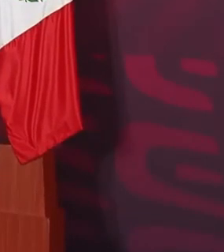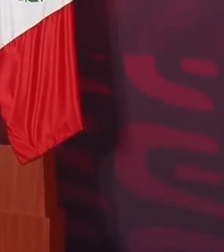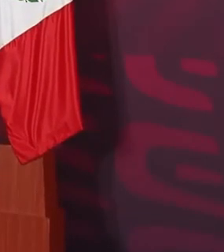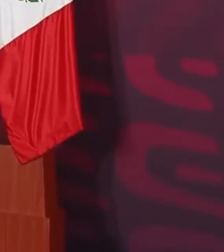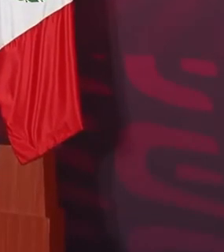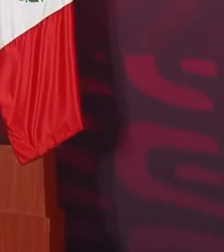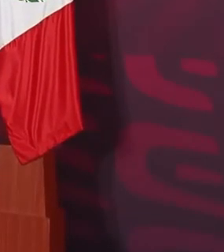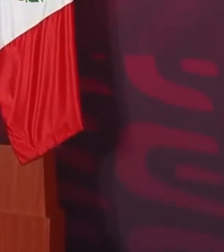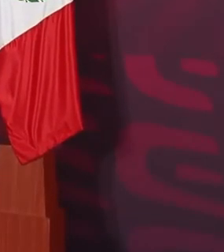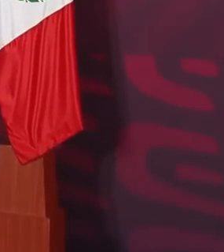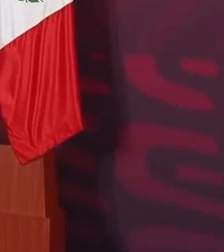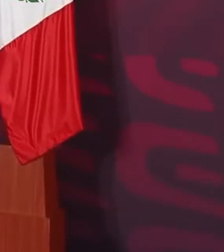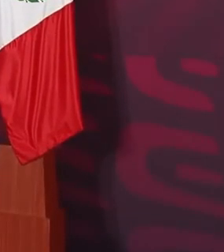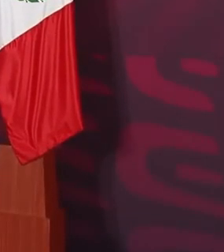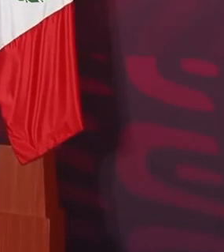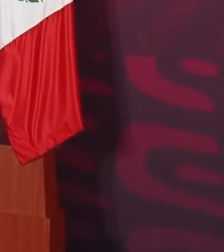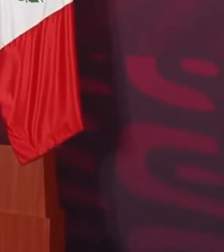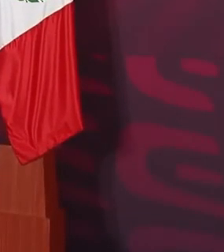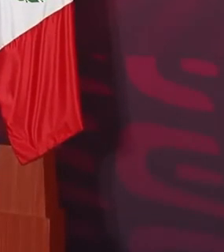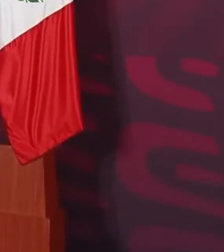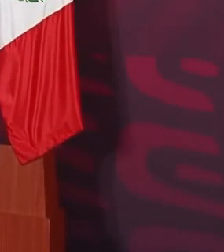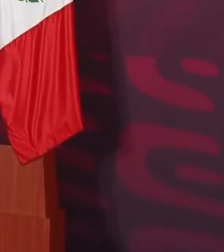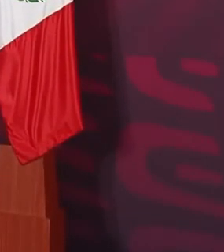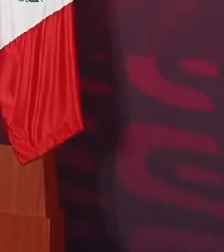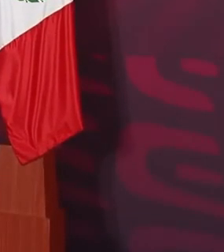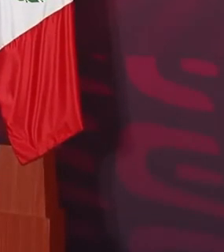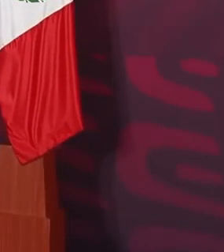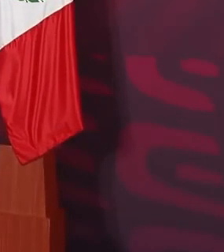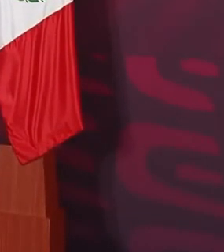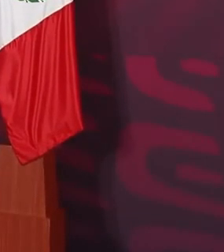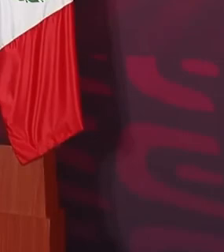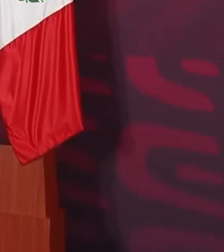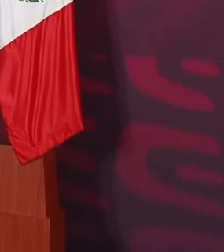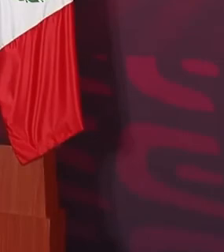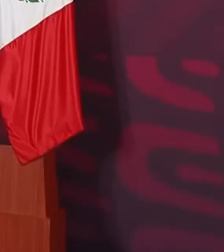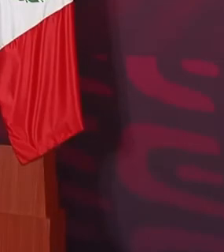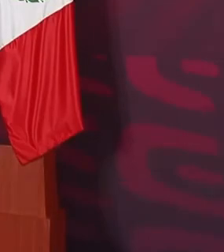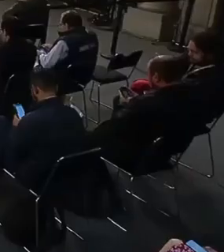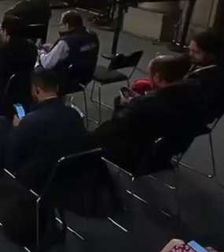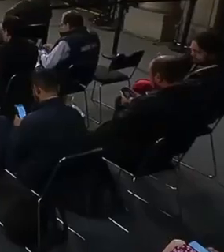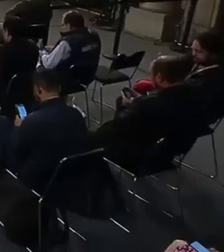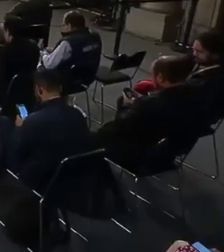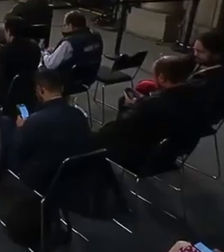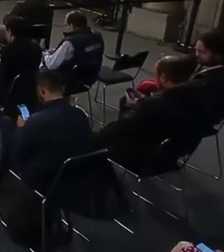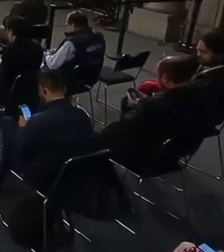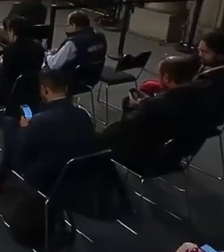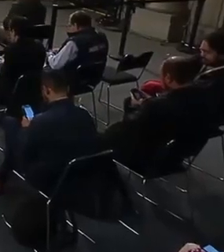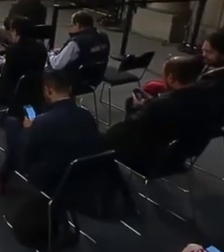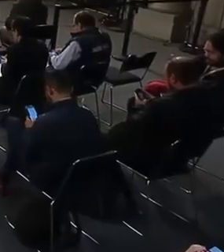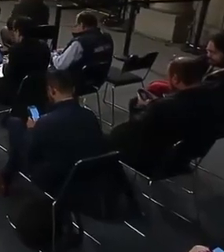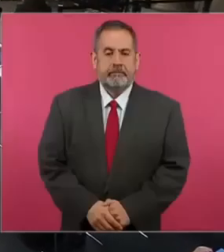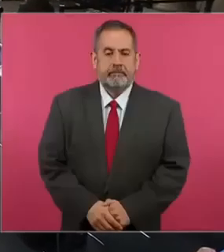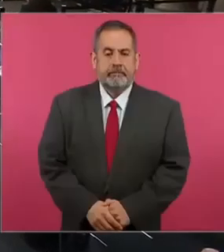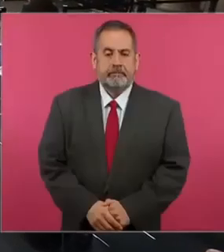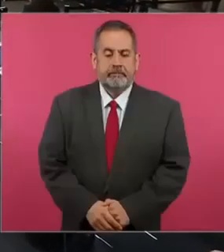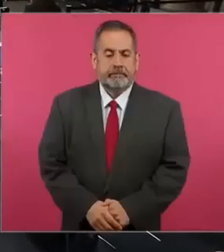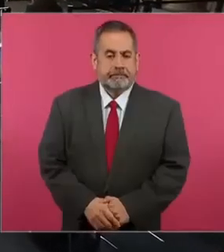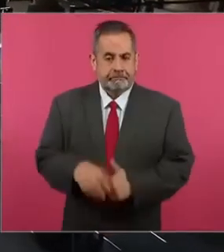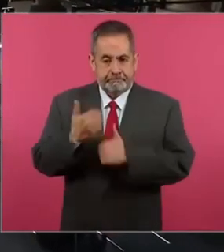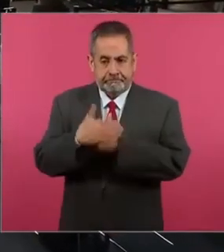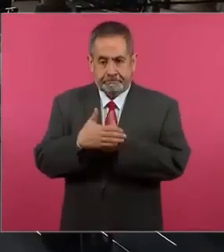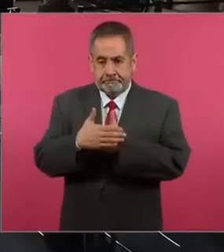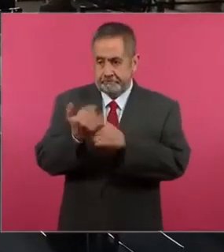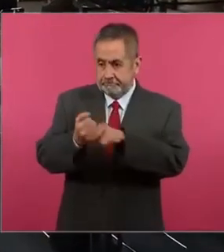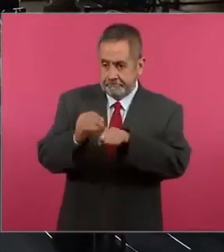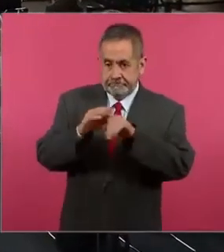los libros en las escuelas y en donde hay